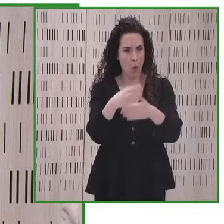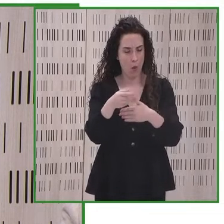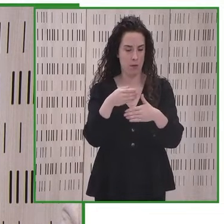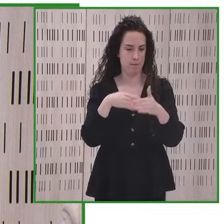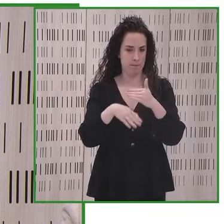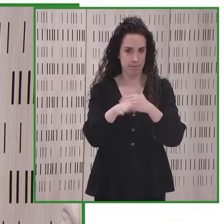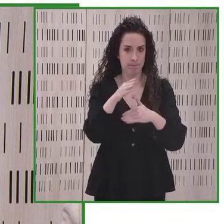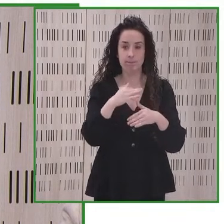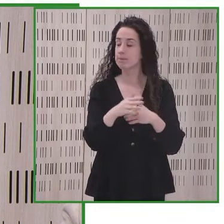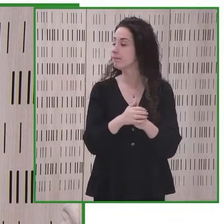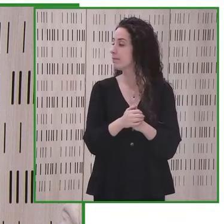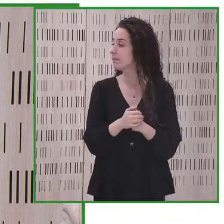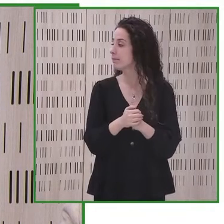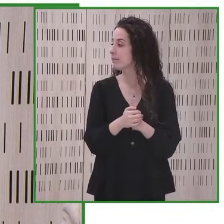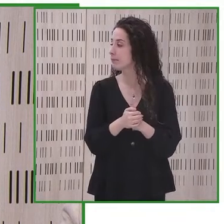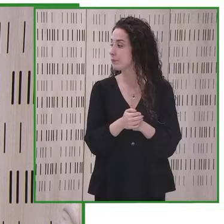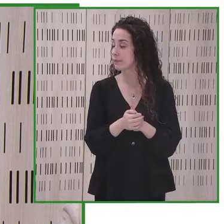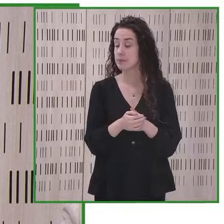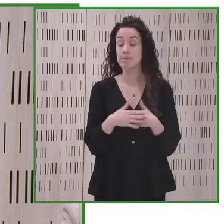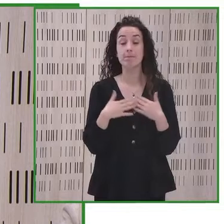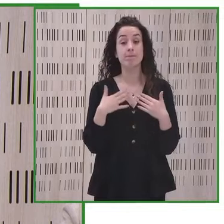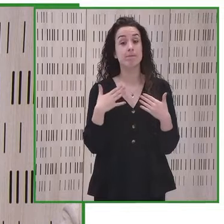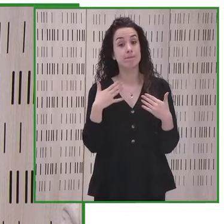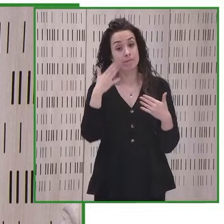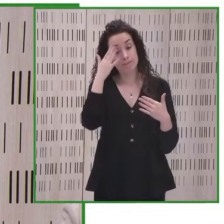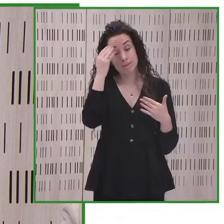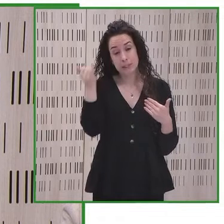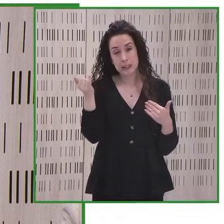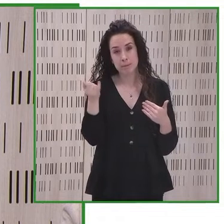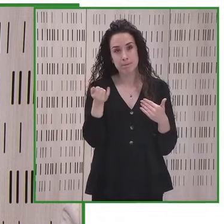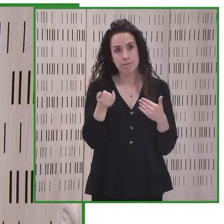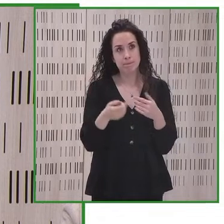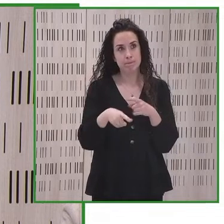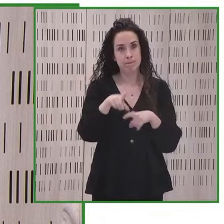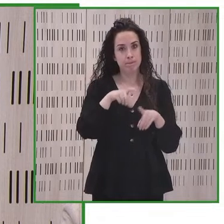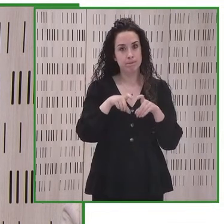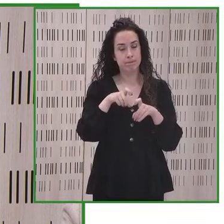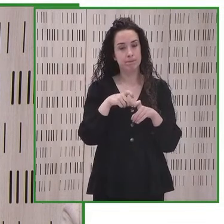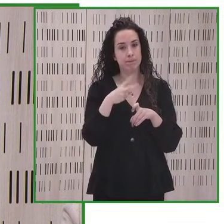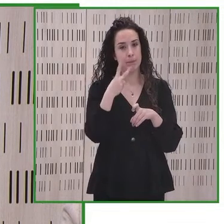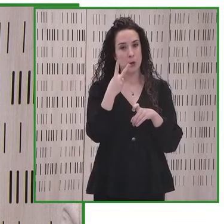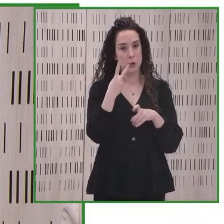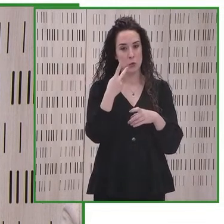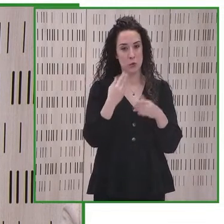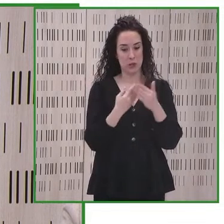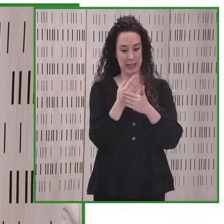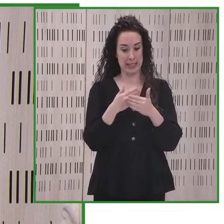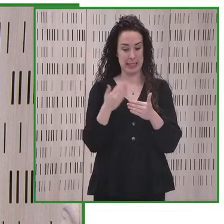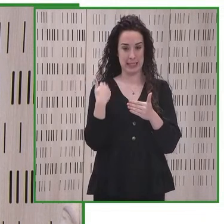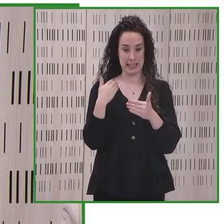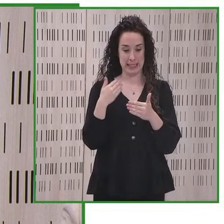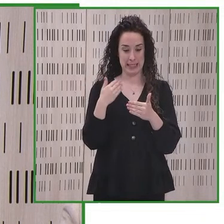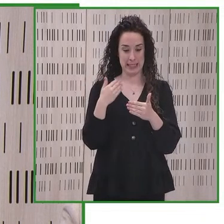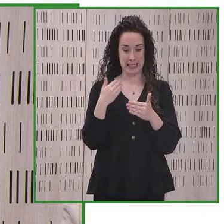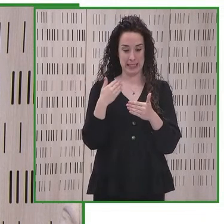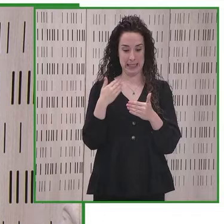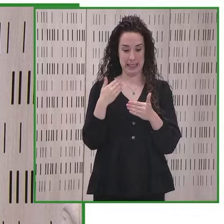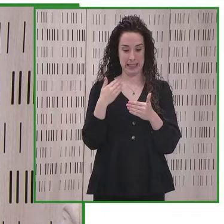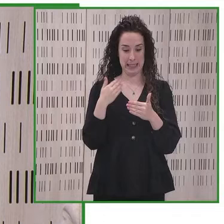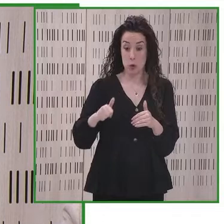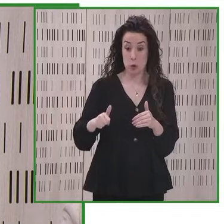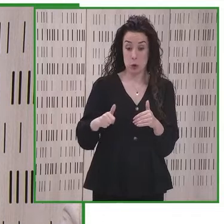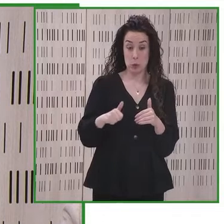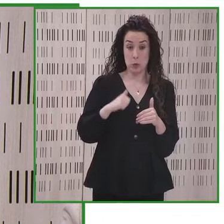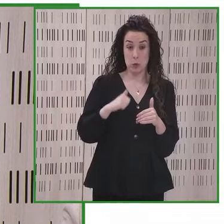construido entre todos durante los próximos años. Sin embargo, si nos hemos